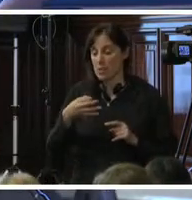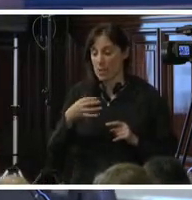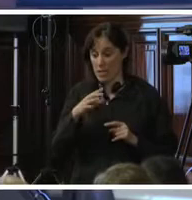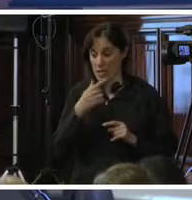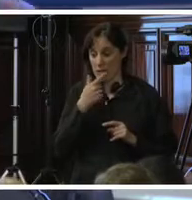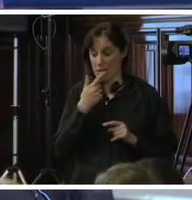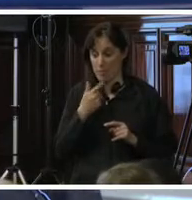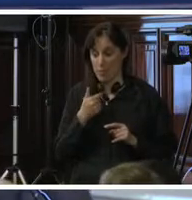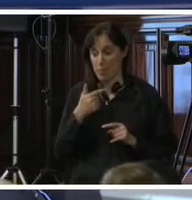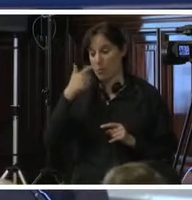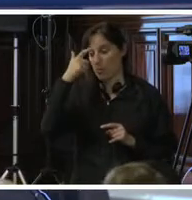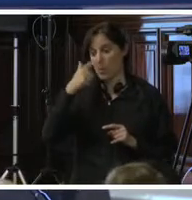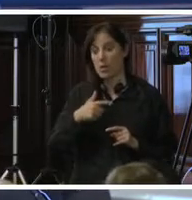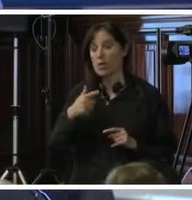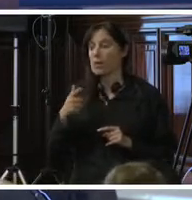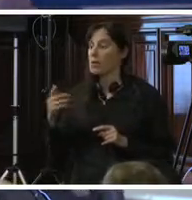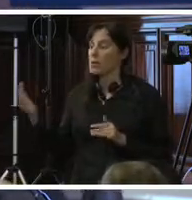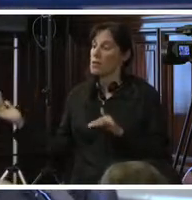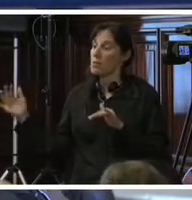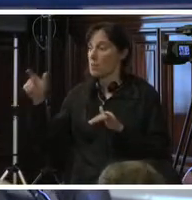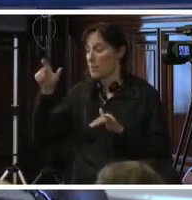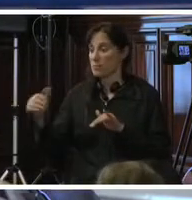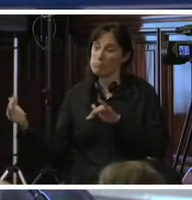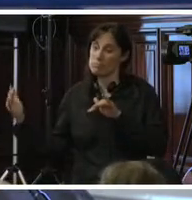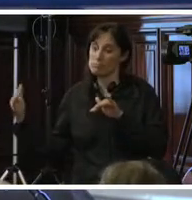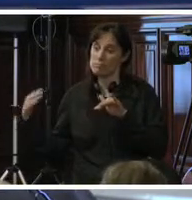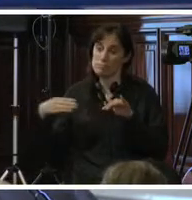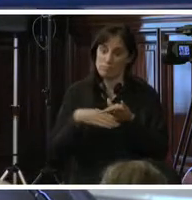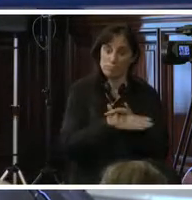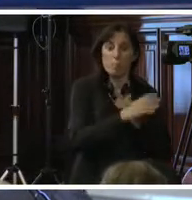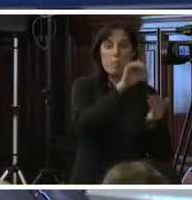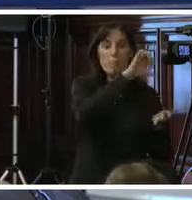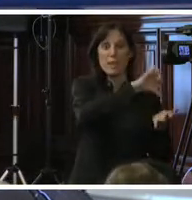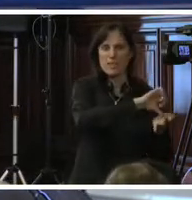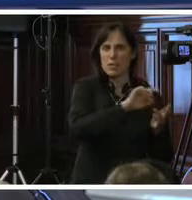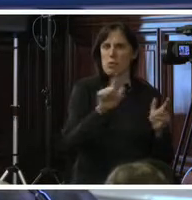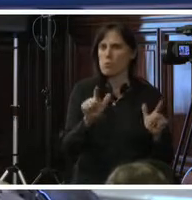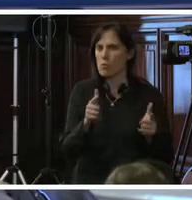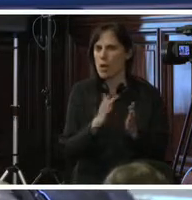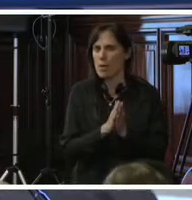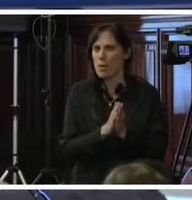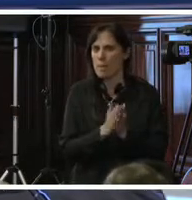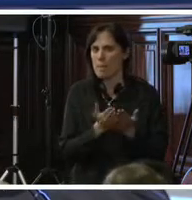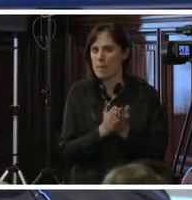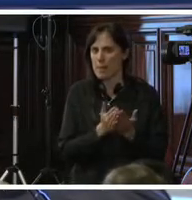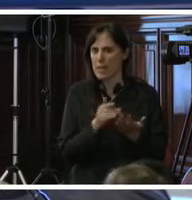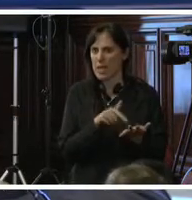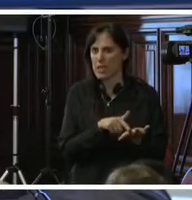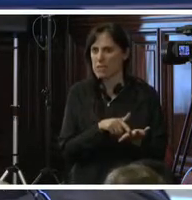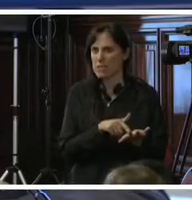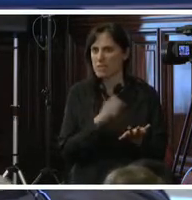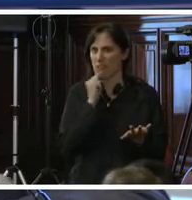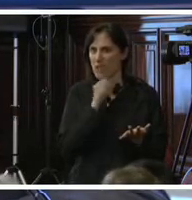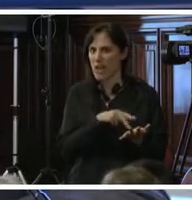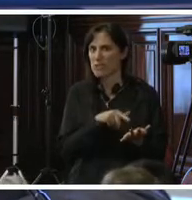facilitación del ingreso de un migrante a un otro territorio, una persona indocumentada, definitivamente eso no es trata de personas.